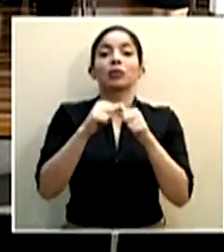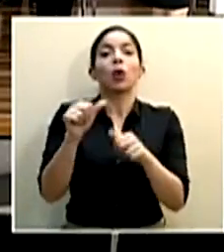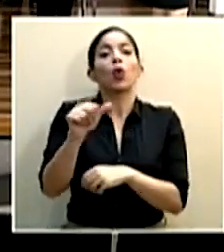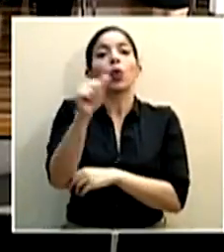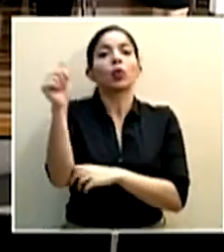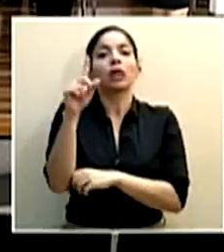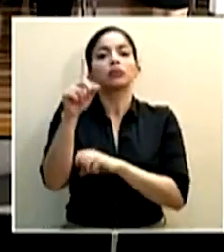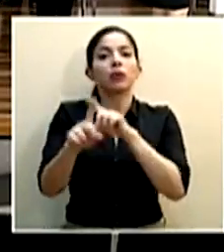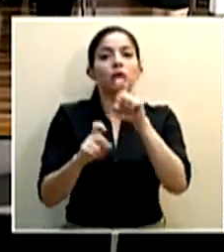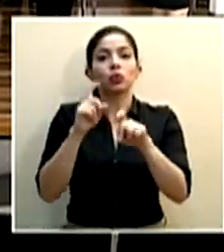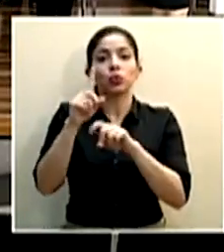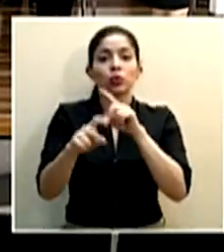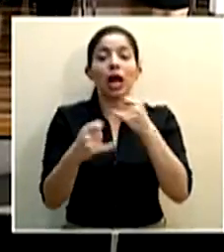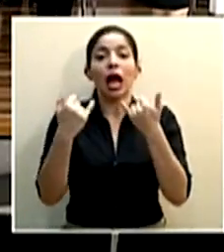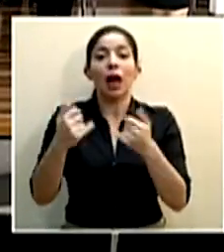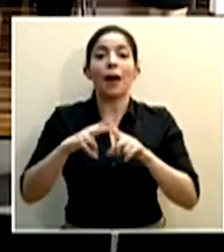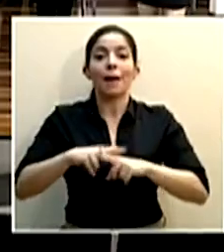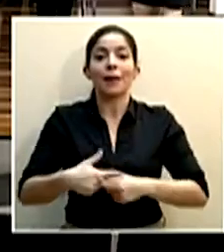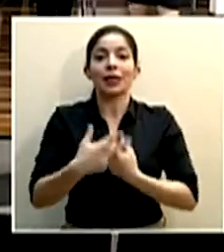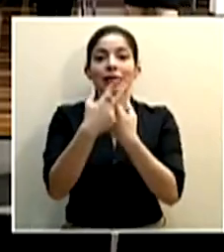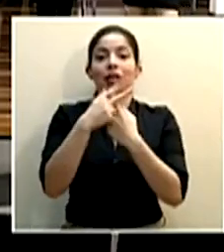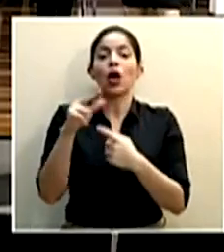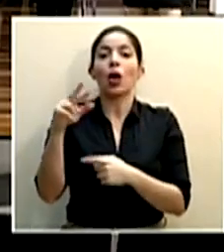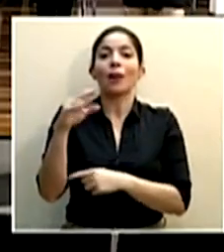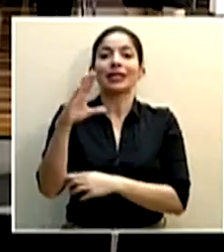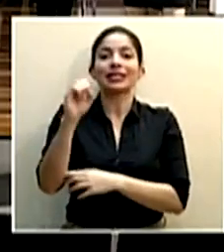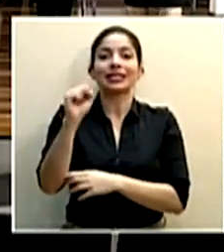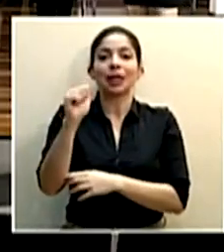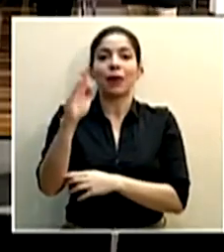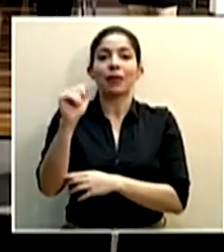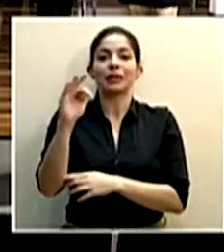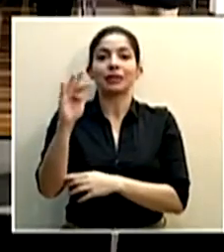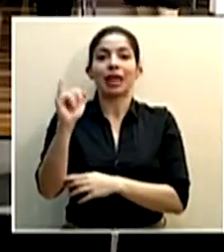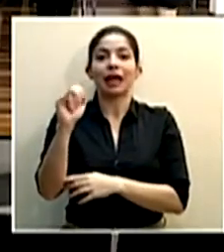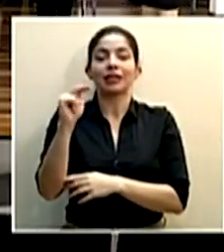consultas. Vamos a iniciar con el colega Sebastián.